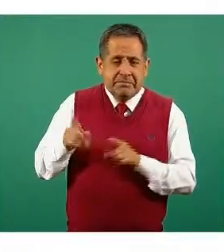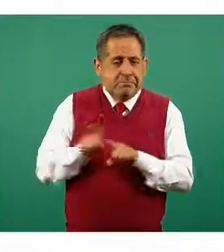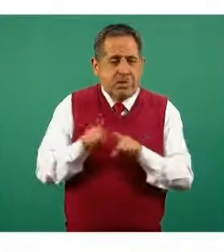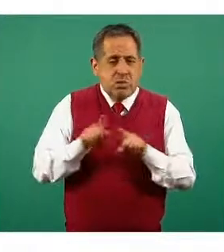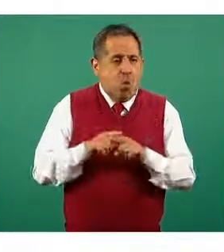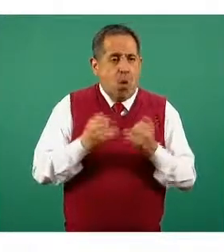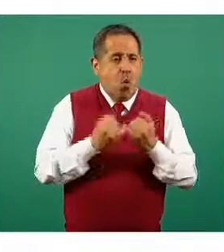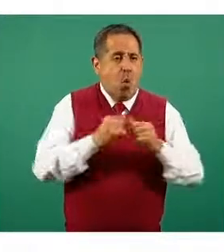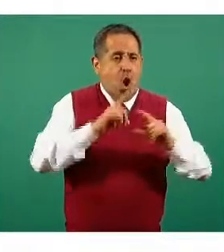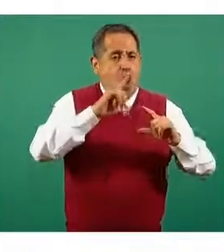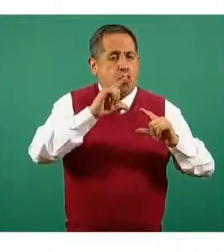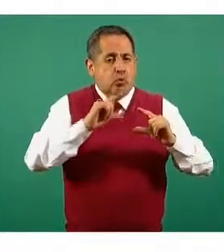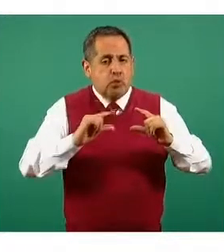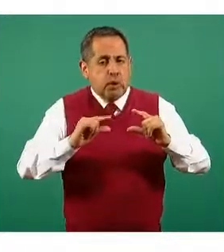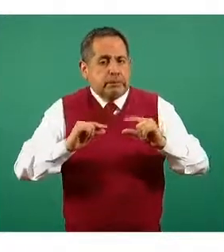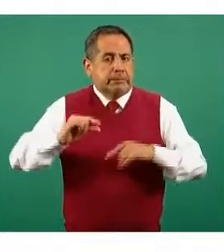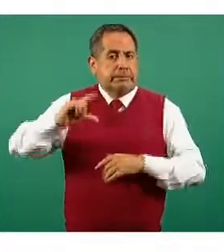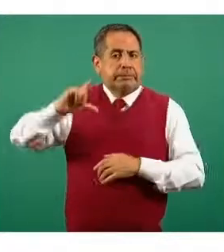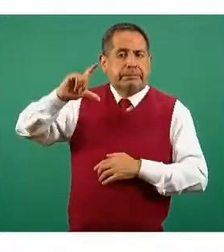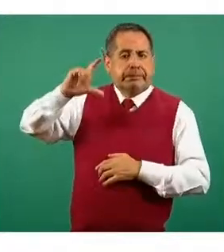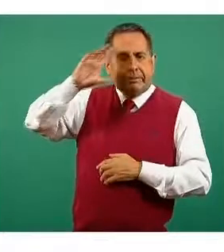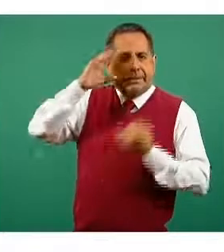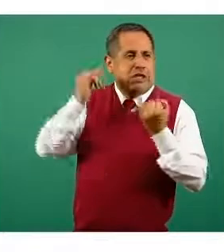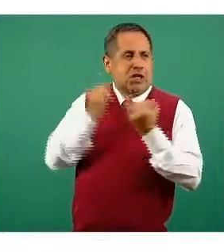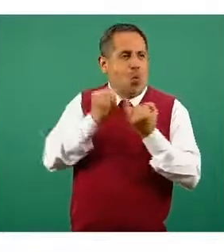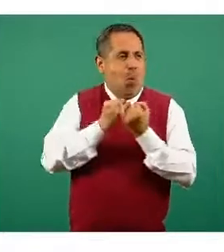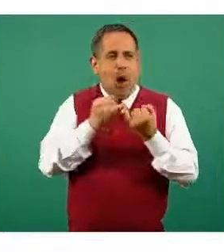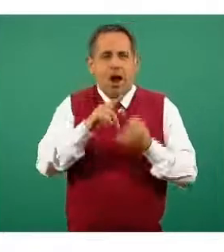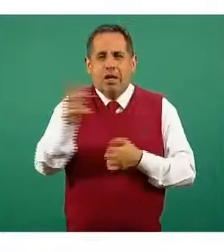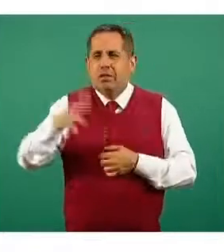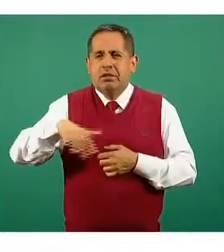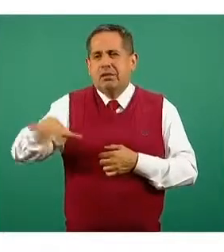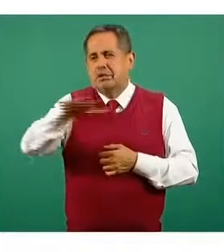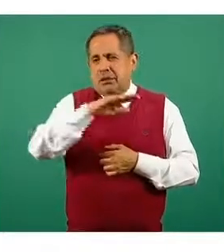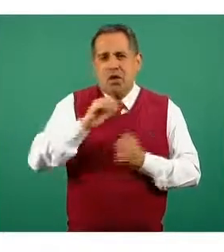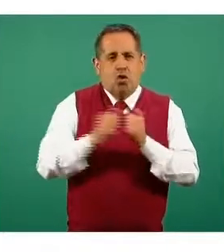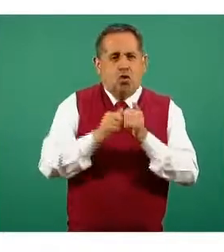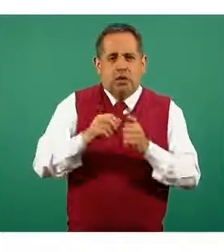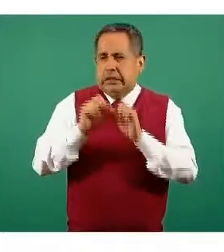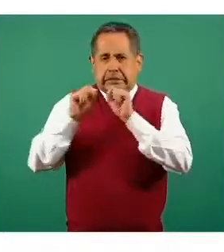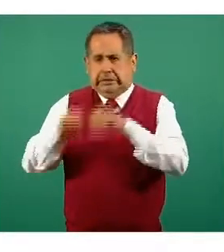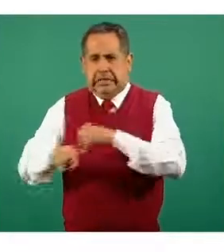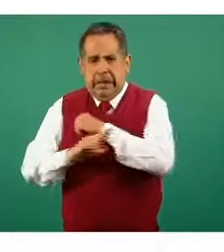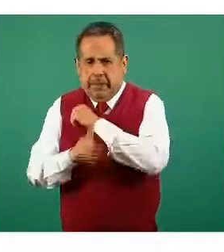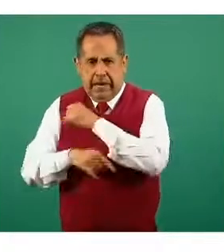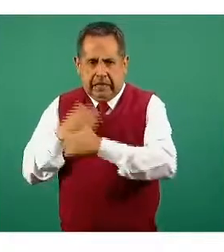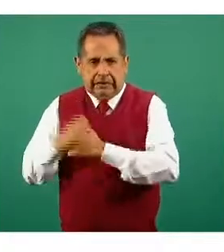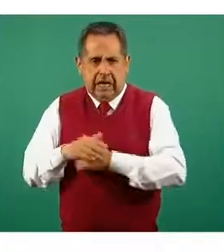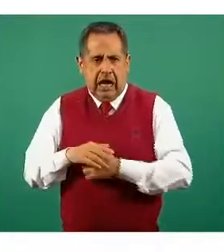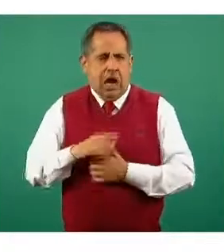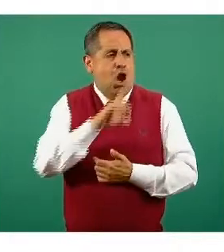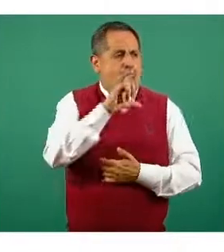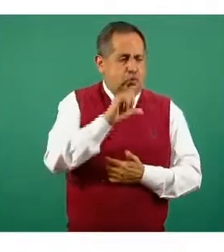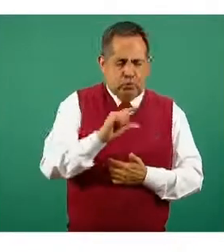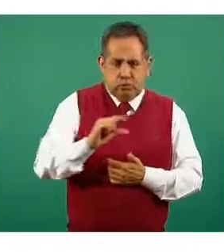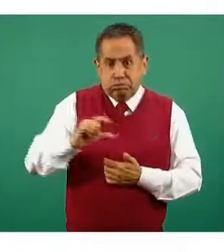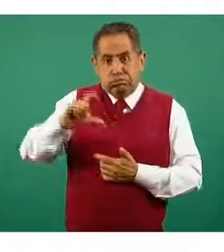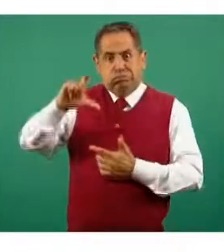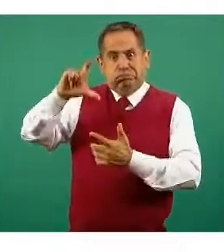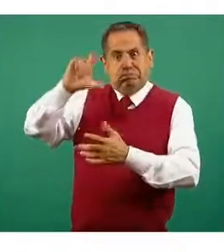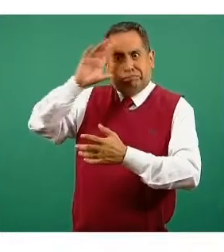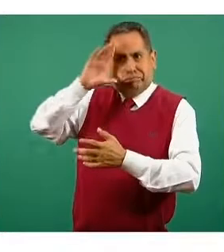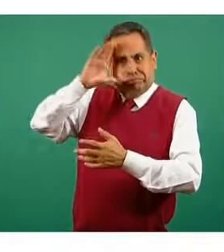similar a la mortalidad general, es decir, a todos los demás grupos de defunciones, un incremento durante la primera